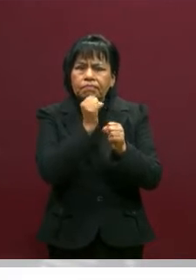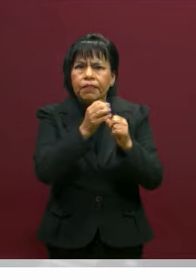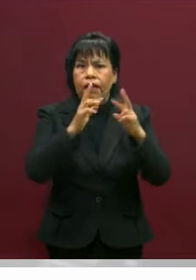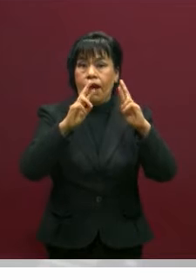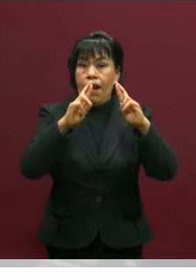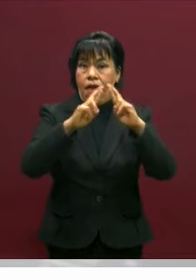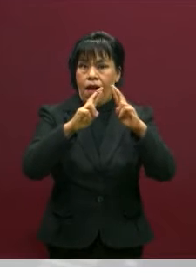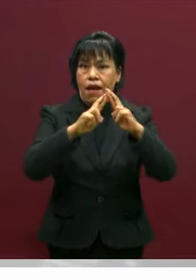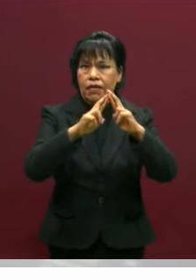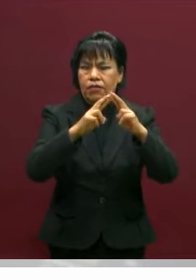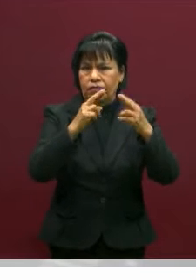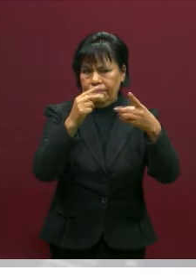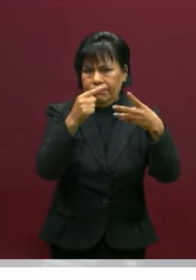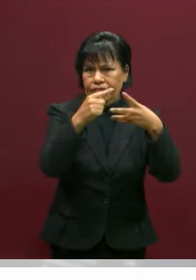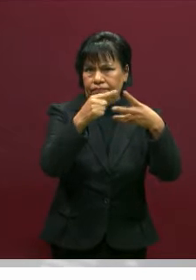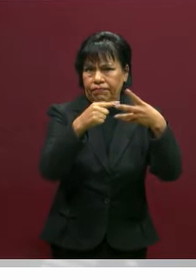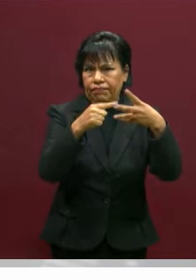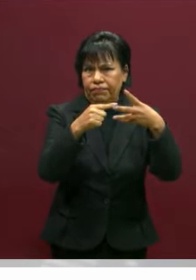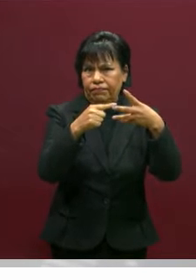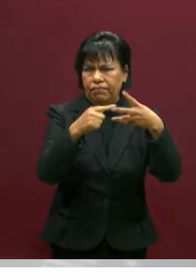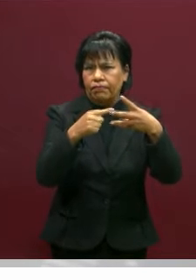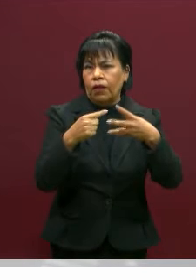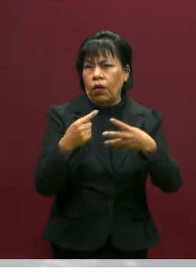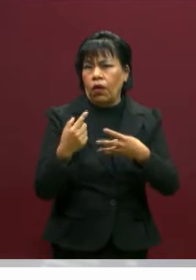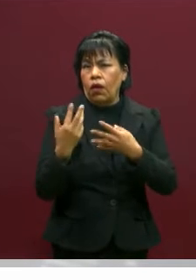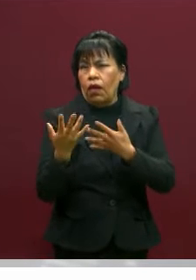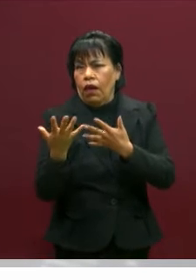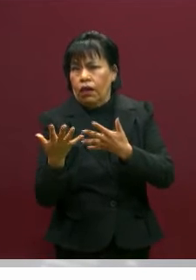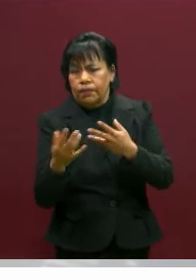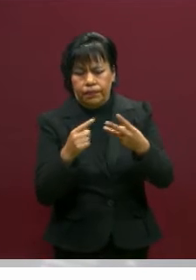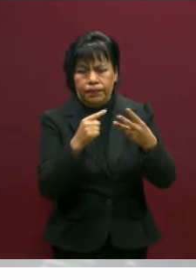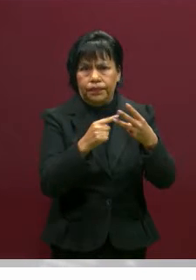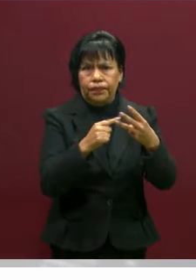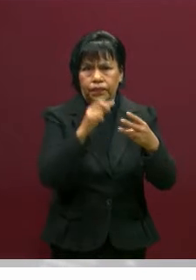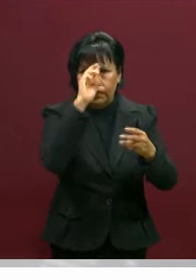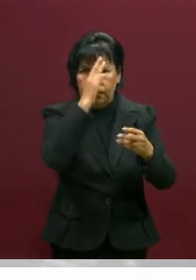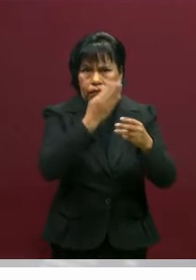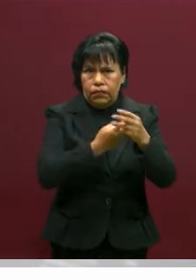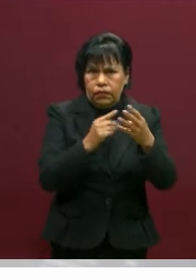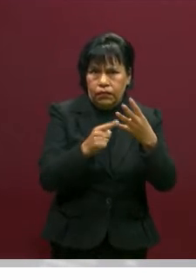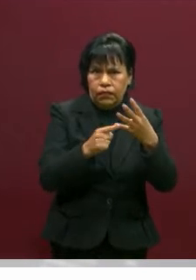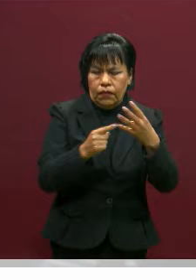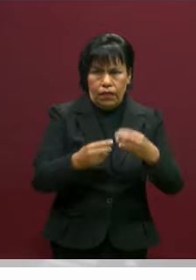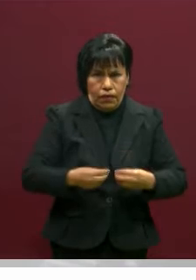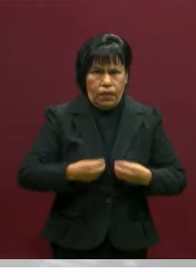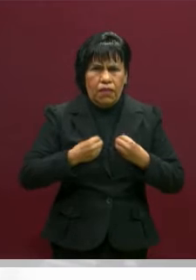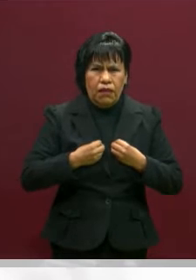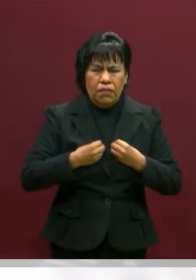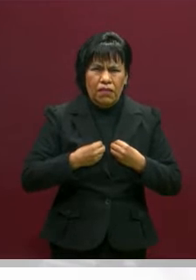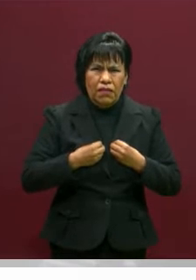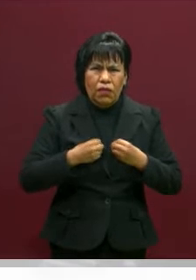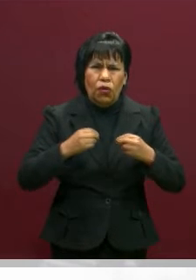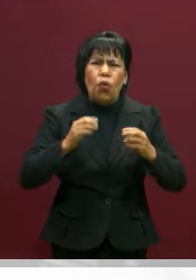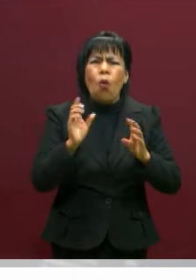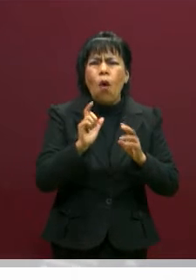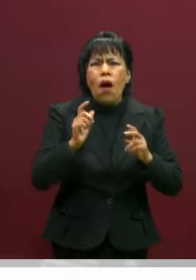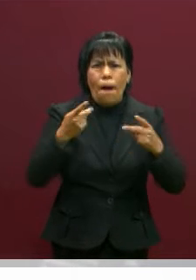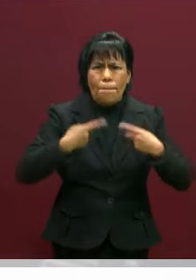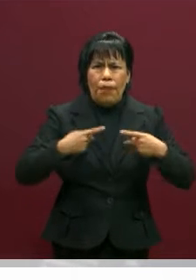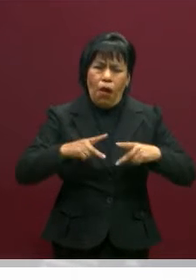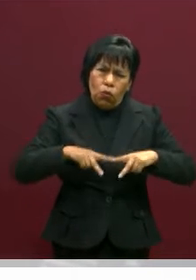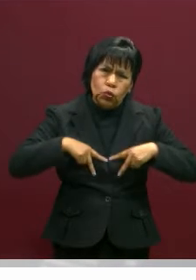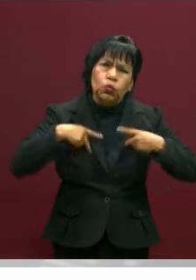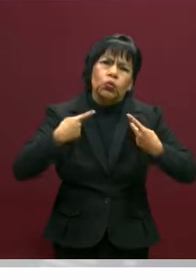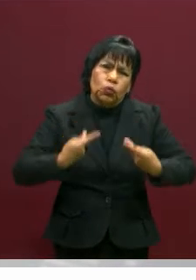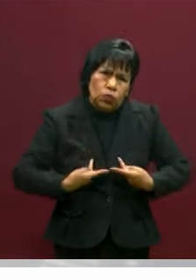en la razón crítica, en el deseo, en la responsabilidad, en la vida, en la vulnerabilidad. Y en el